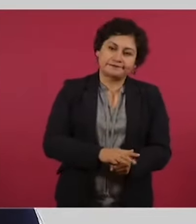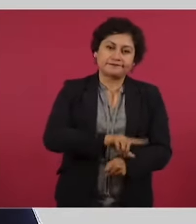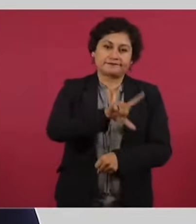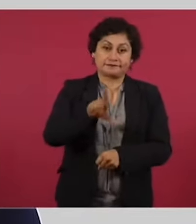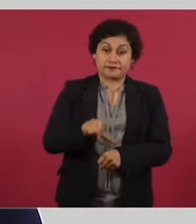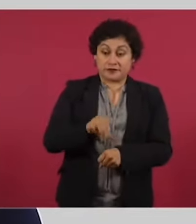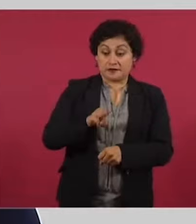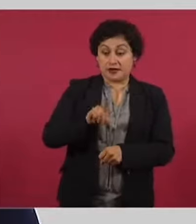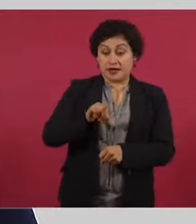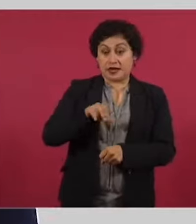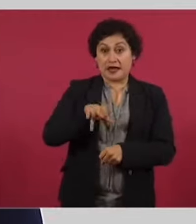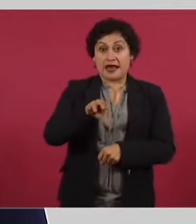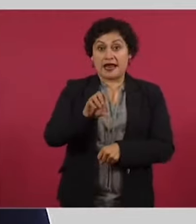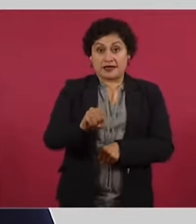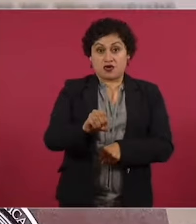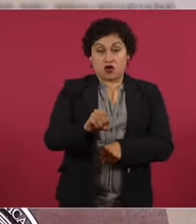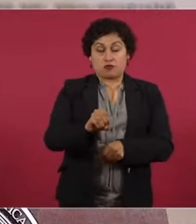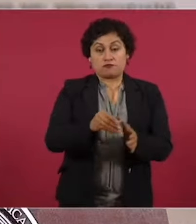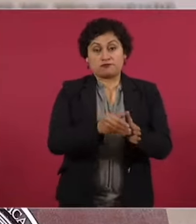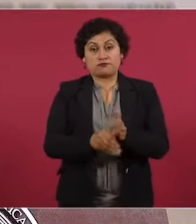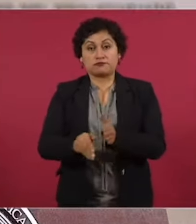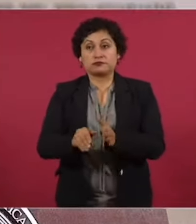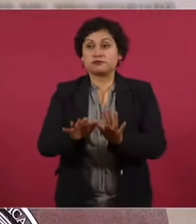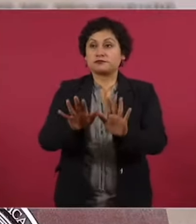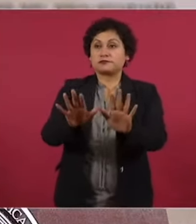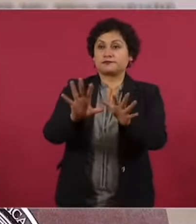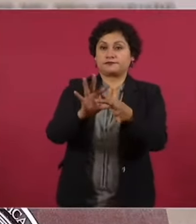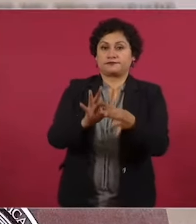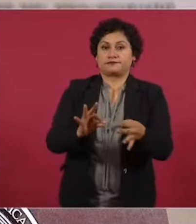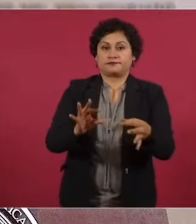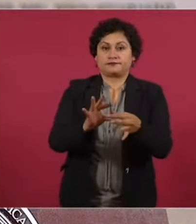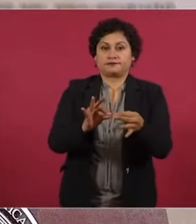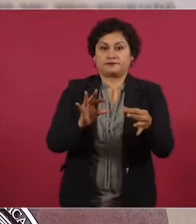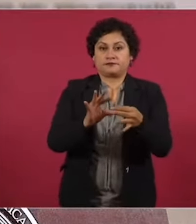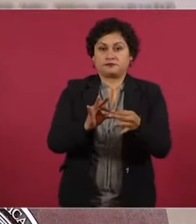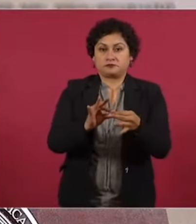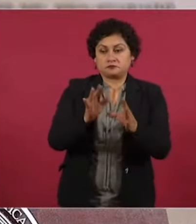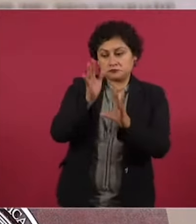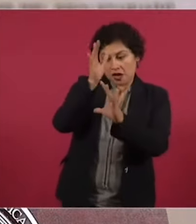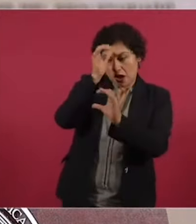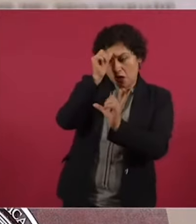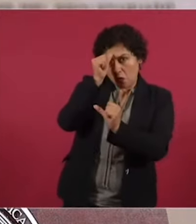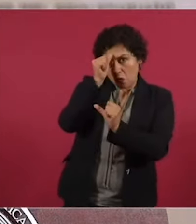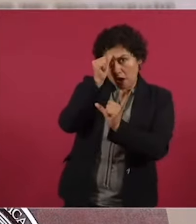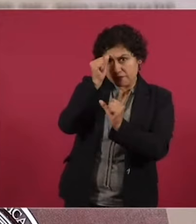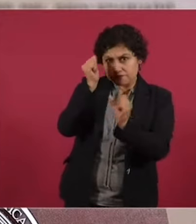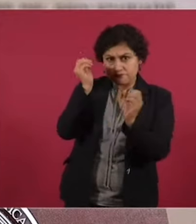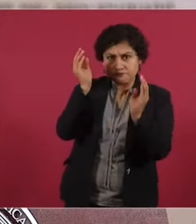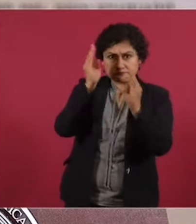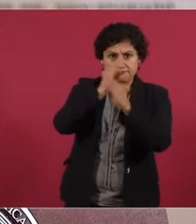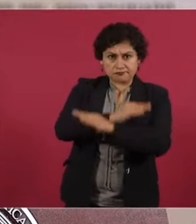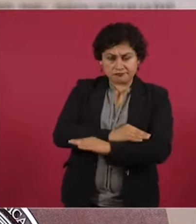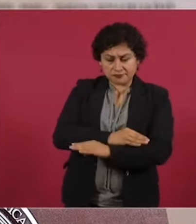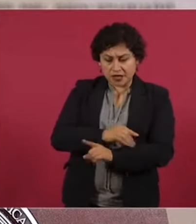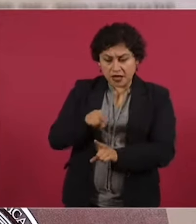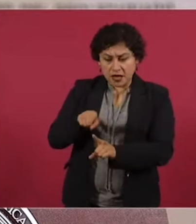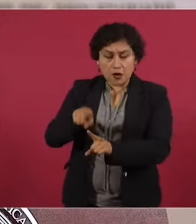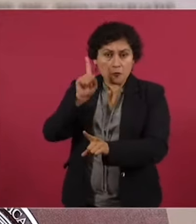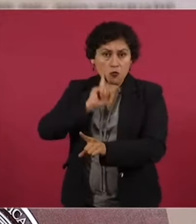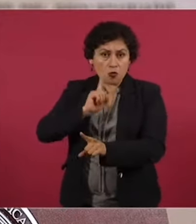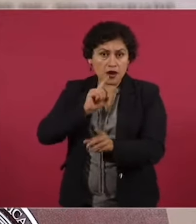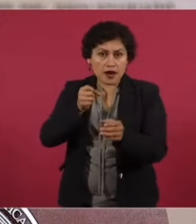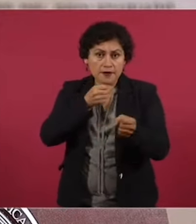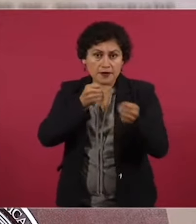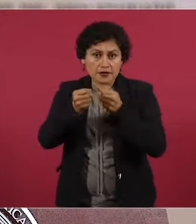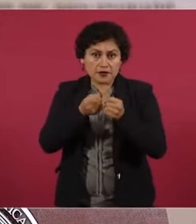anuncio, aclaró que se trató de un acuerdo mutuo entre la periodista y la empresa a consecuencia del